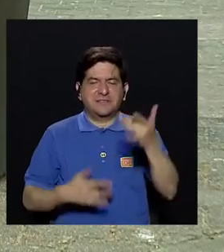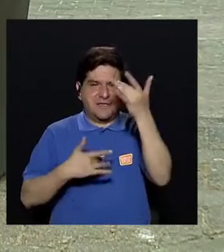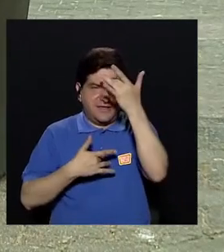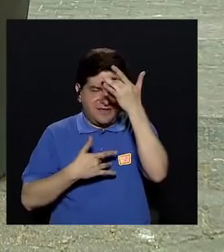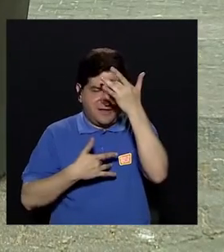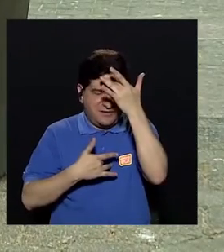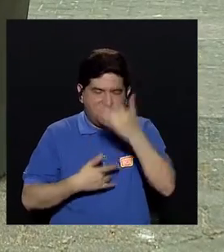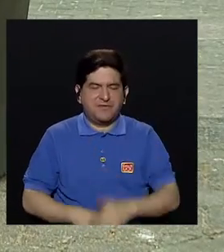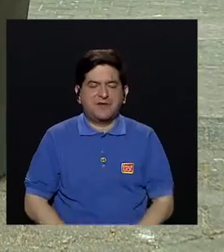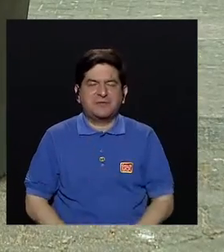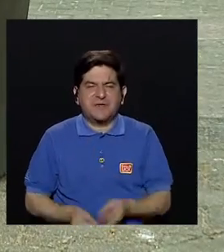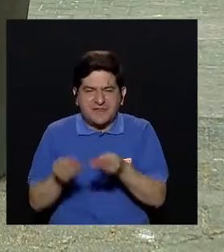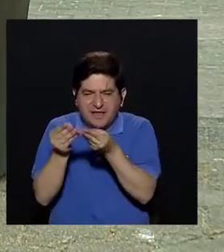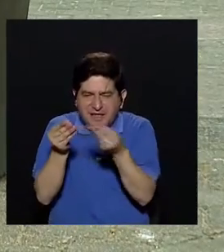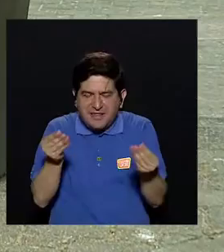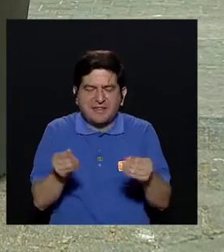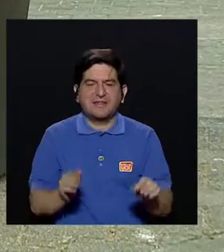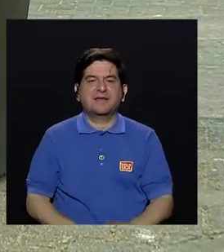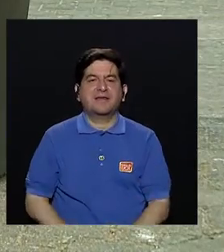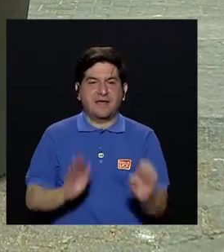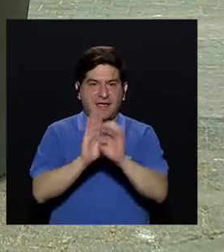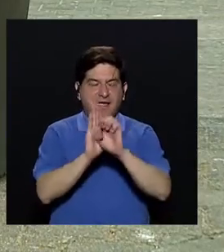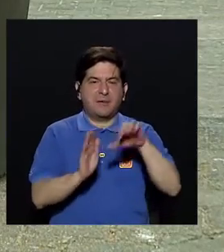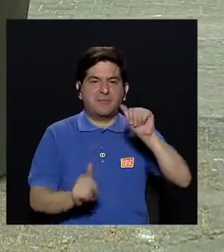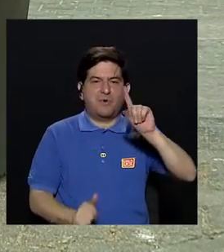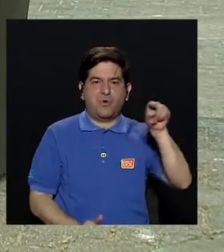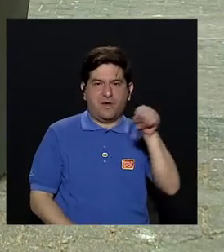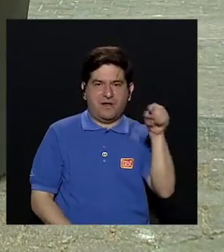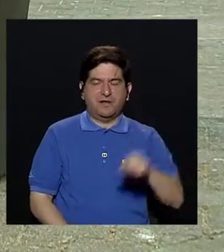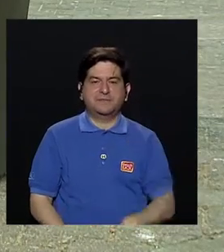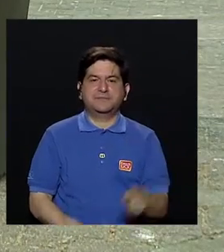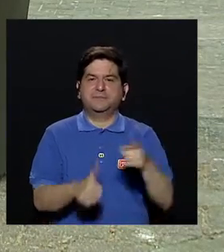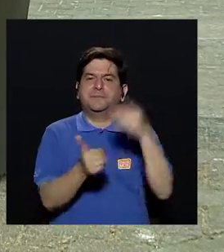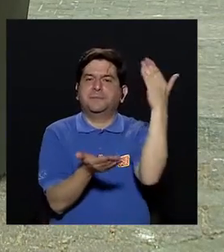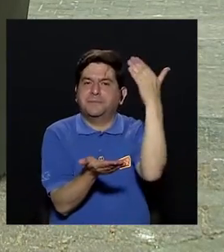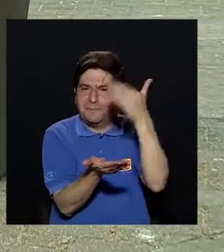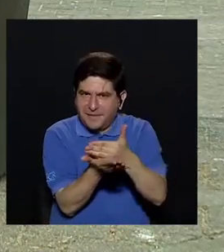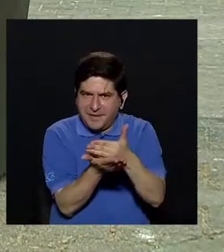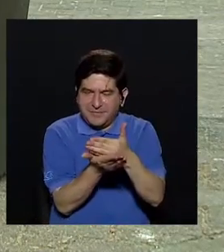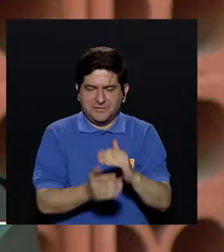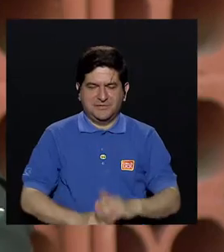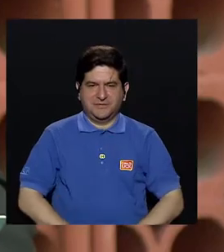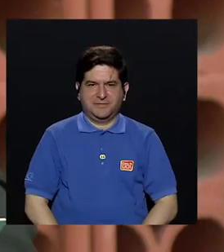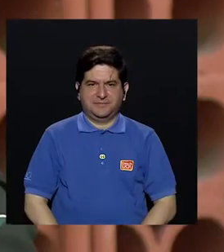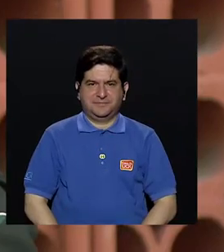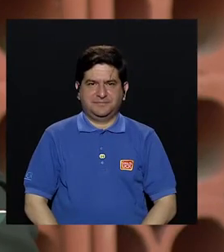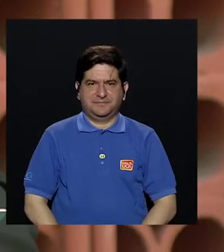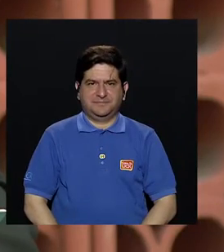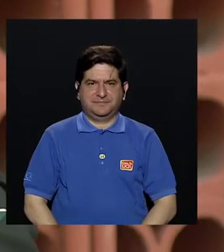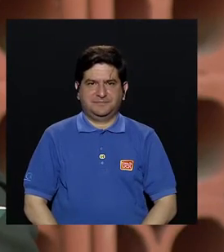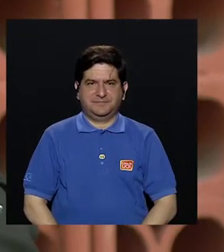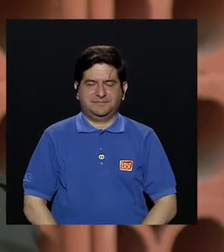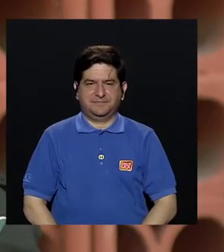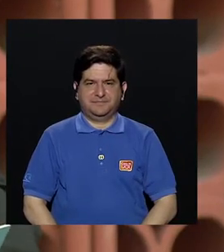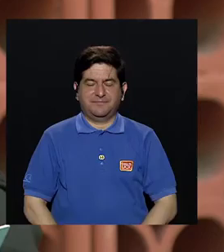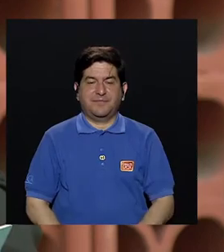degenerativa, en este caso la enfermedad de Alzheimer. Sí. Doctor, vamos a hacer una primera pausa por acá para